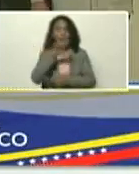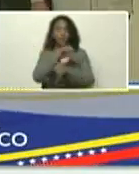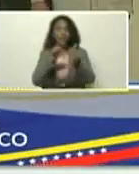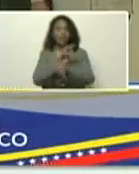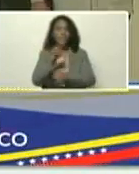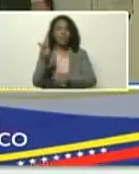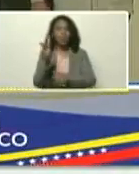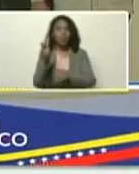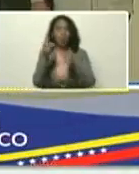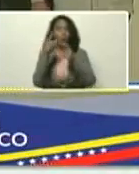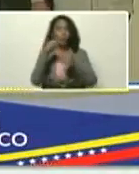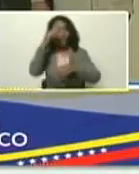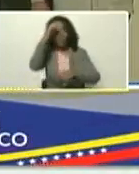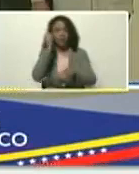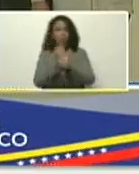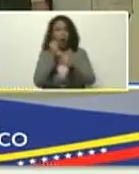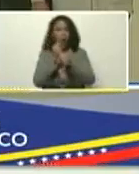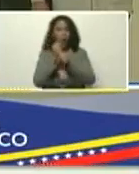sabe, no lo conozco,